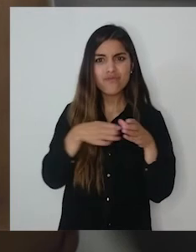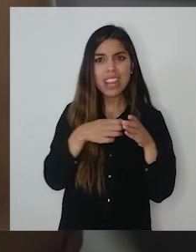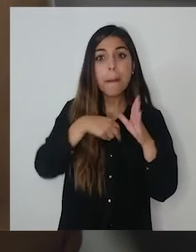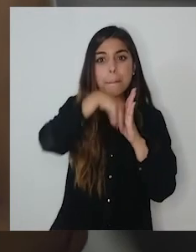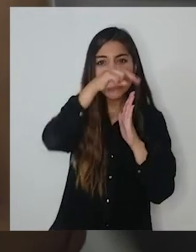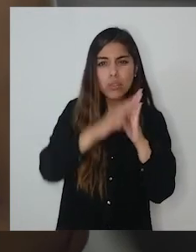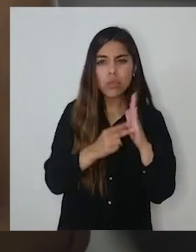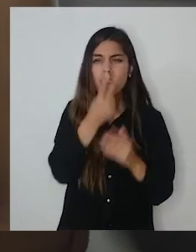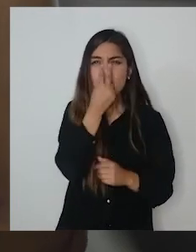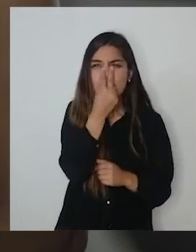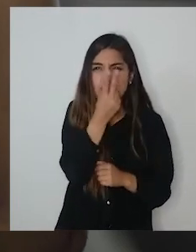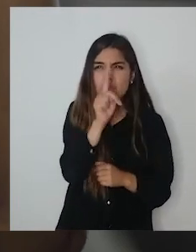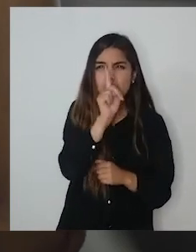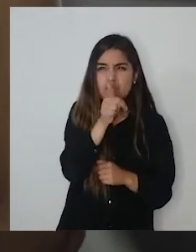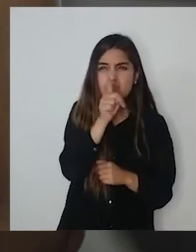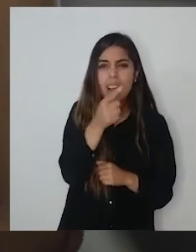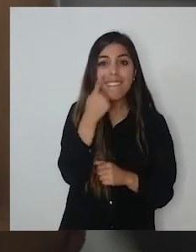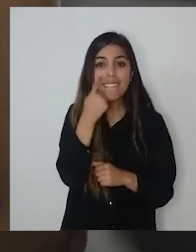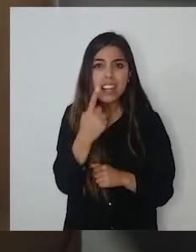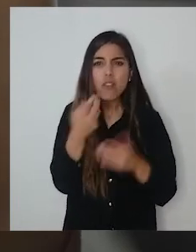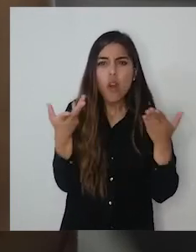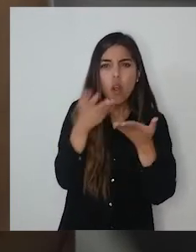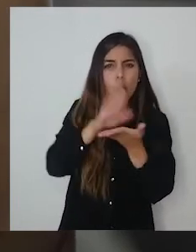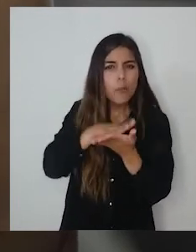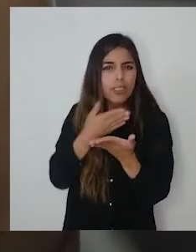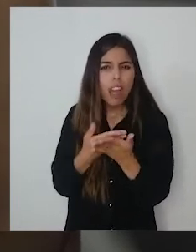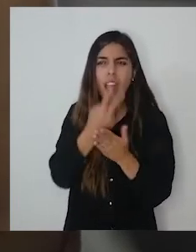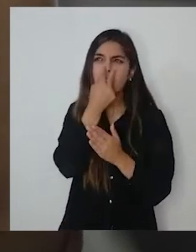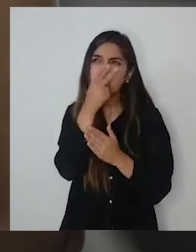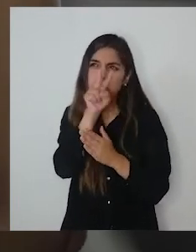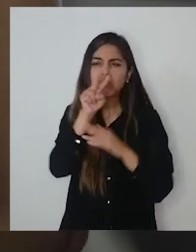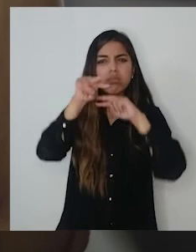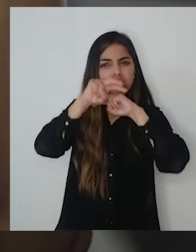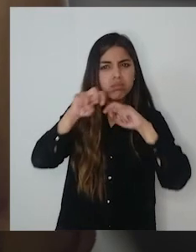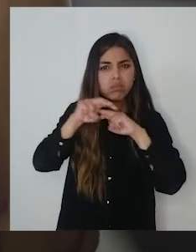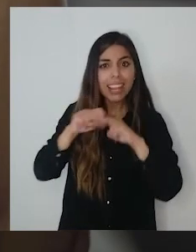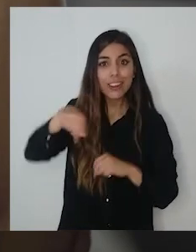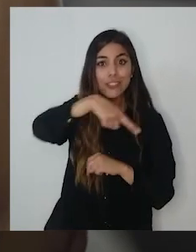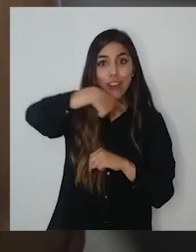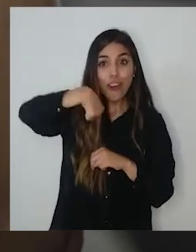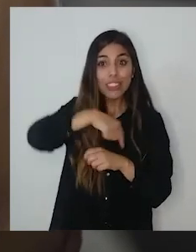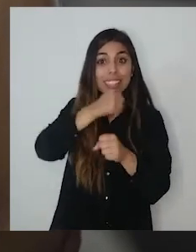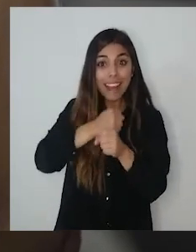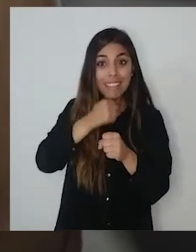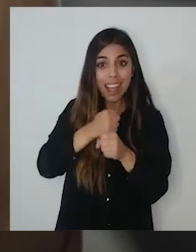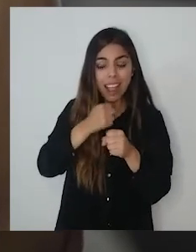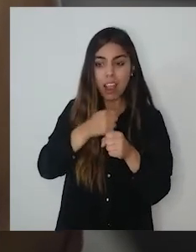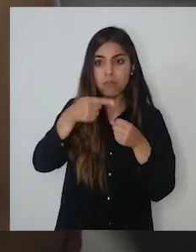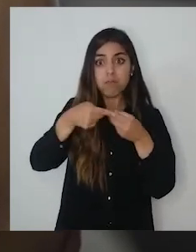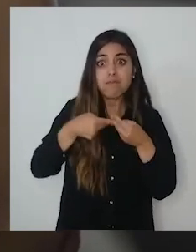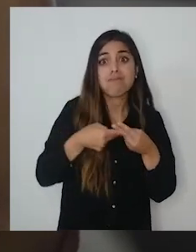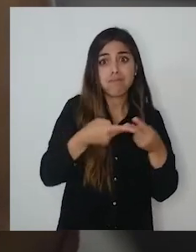ha estado haciéndole seguimiento, levantando su estado de conservación, trabajamos en la declaratoria